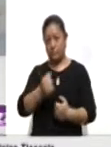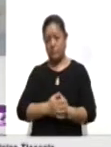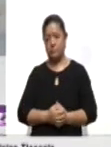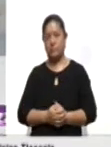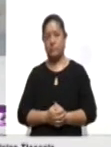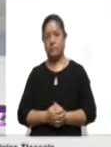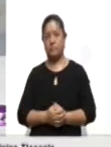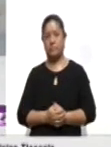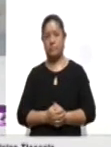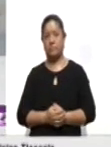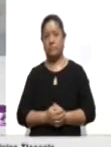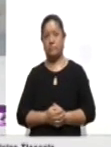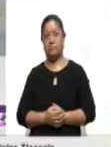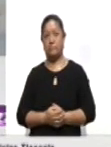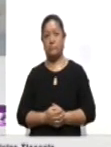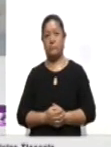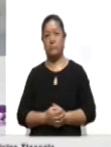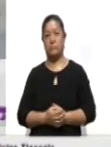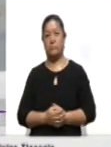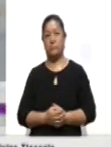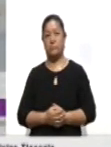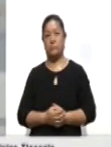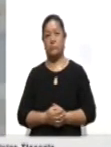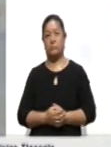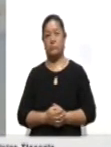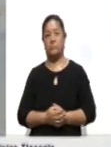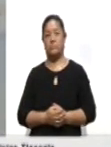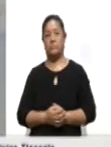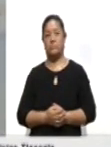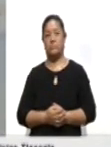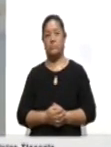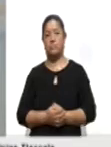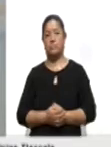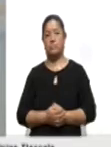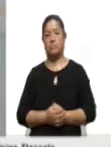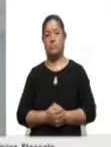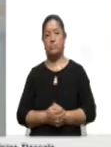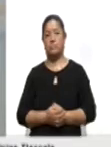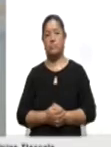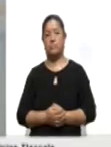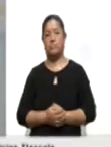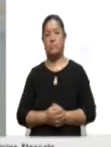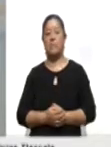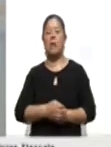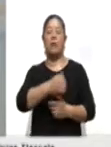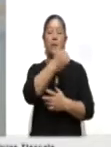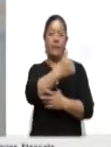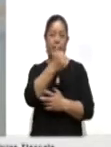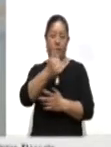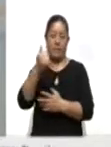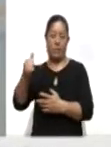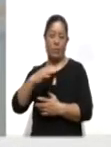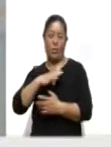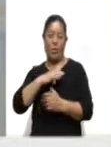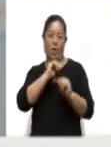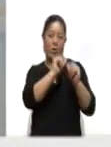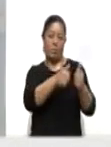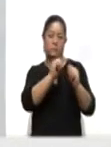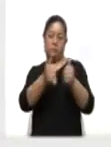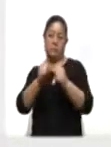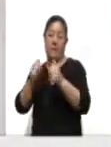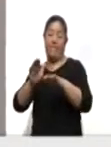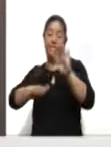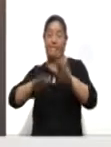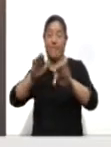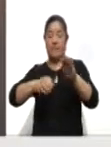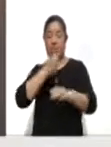quien selecciona a los funcionarios y la junta es quien le asigna los cargos con base en la escolaridad.